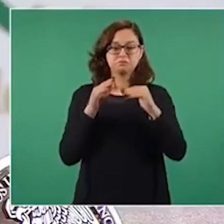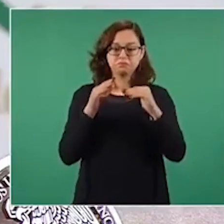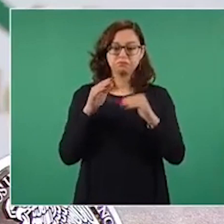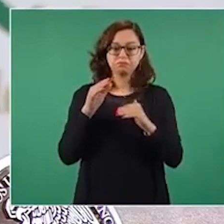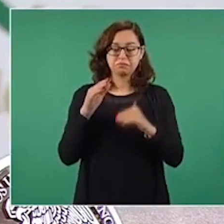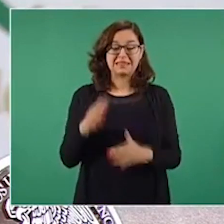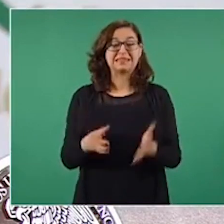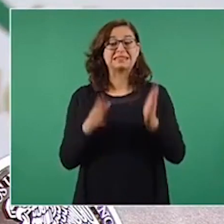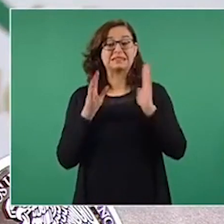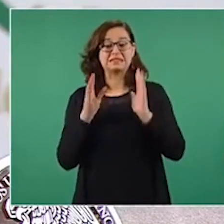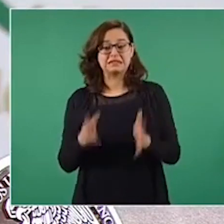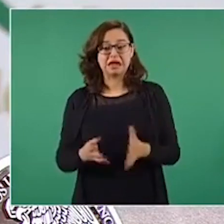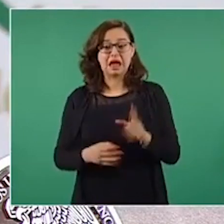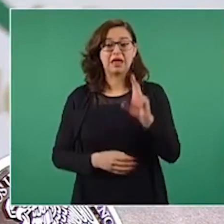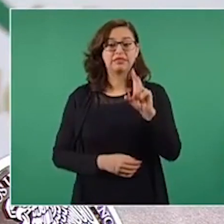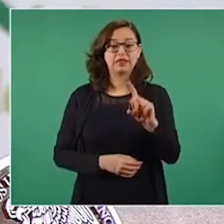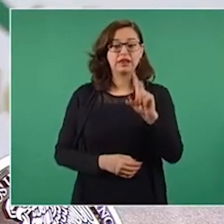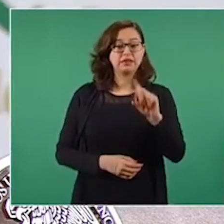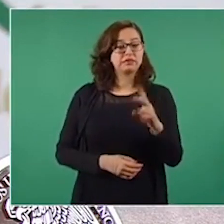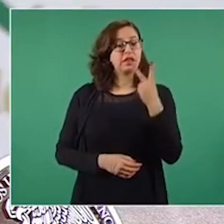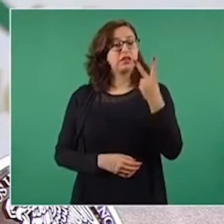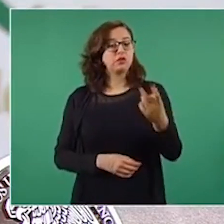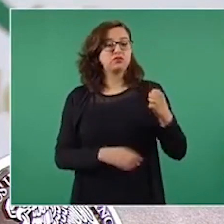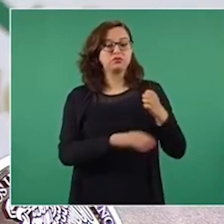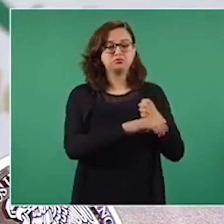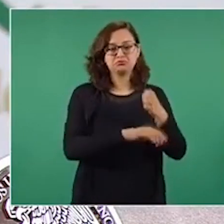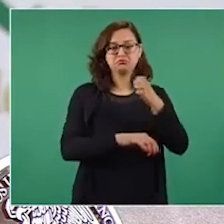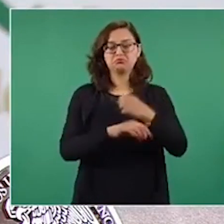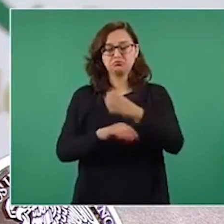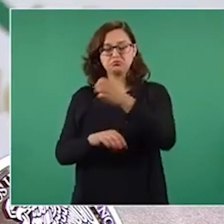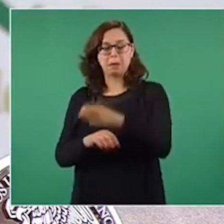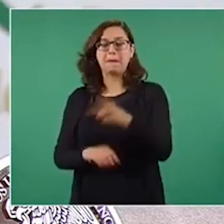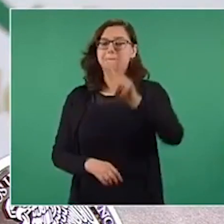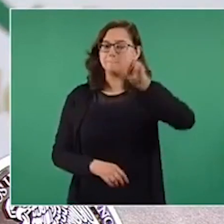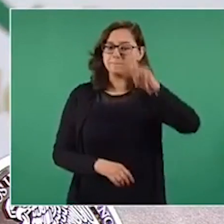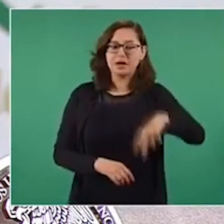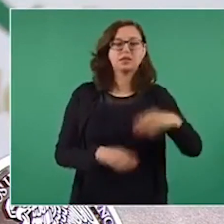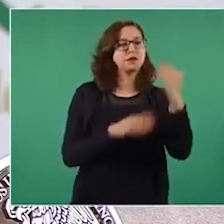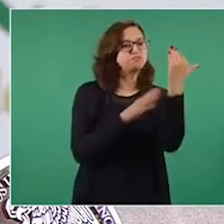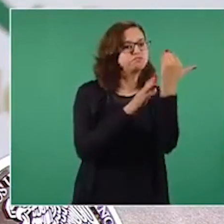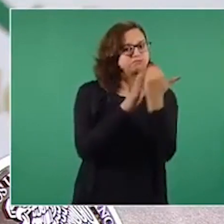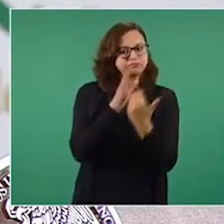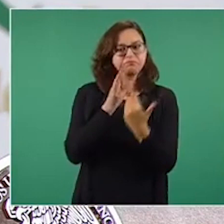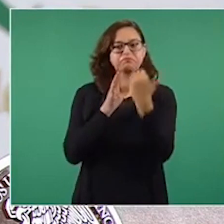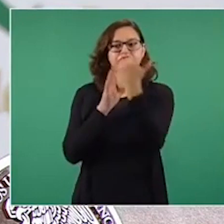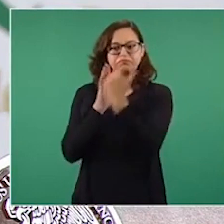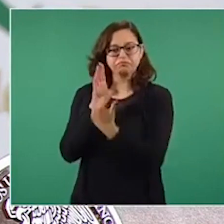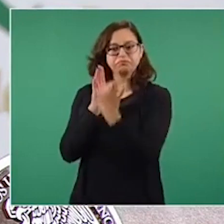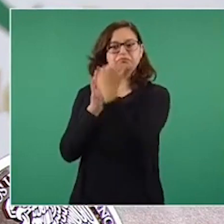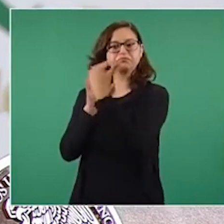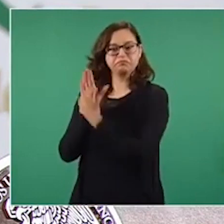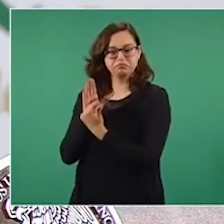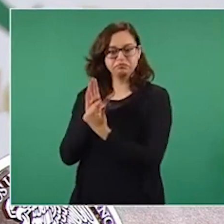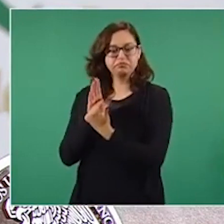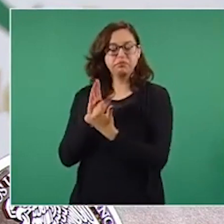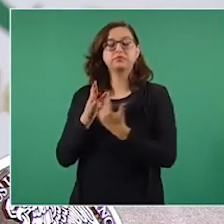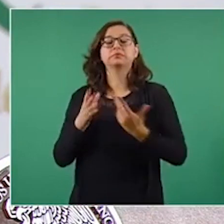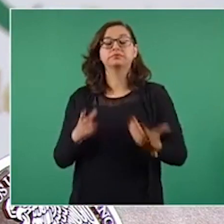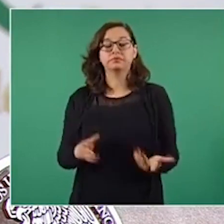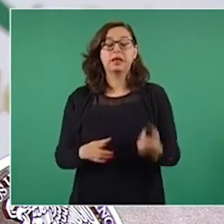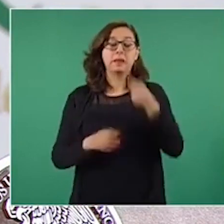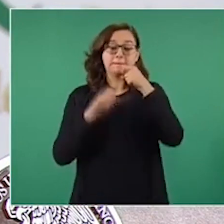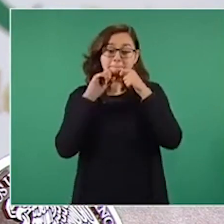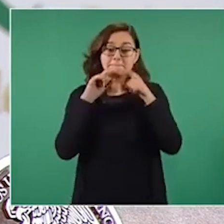entidades federativas, las que tienen una clara tendencia de reducción de los casos y como ha ocurrido desde que inició la